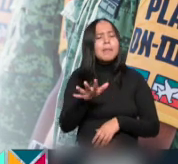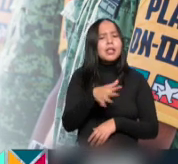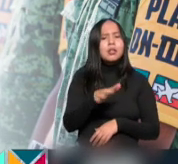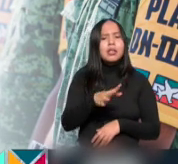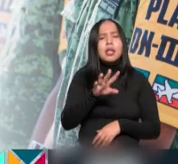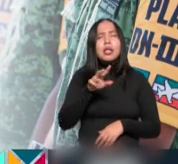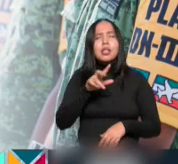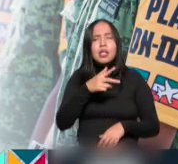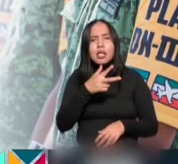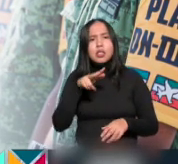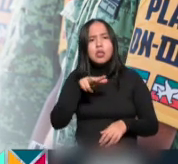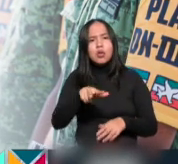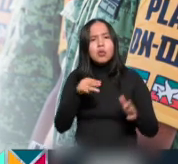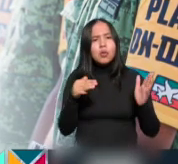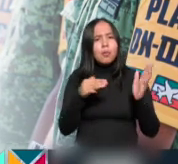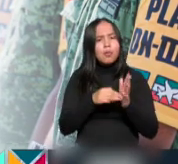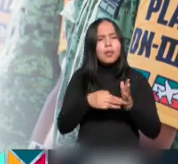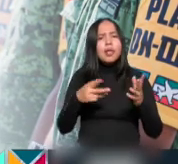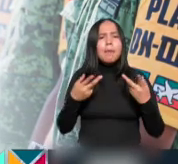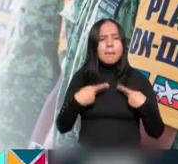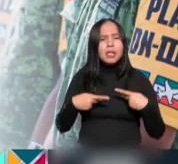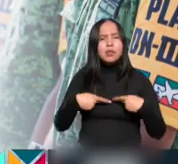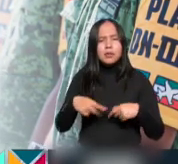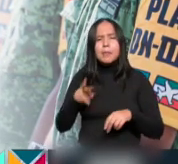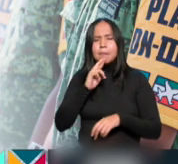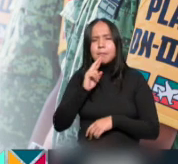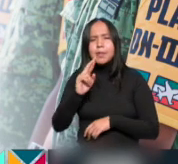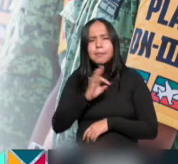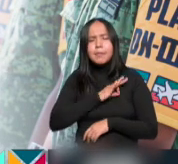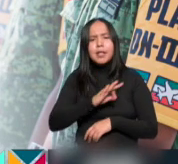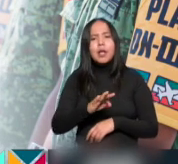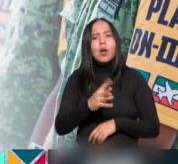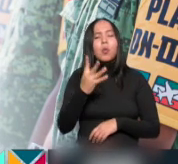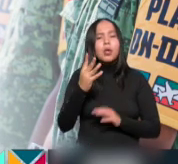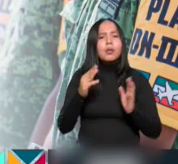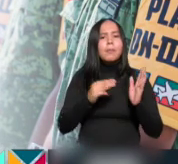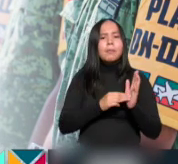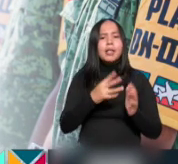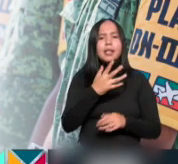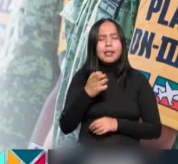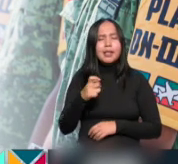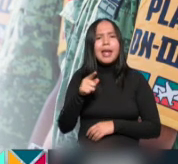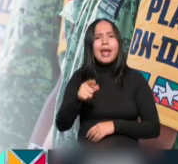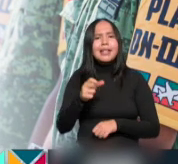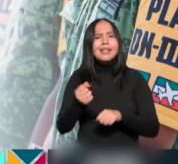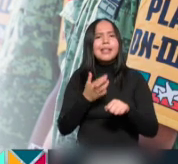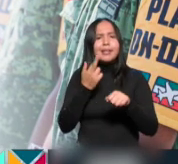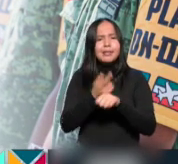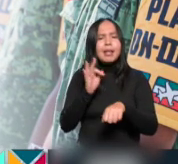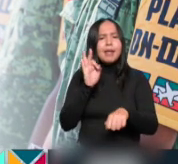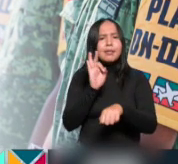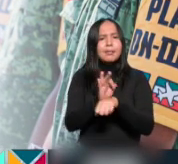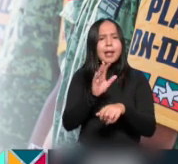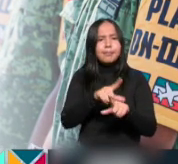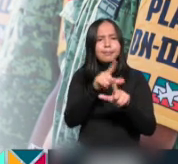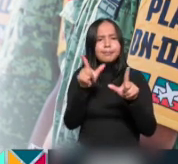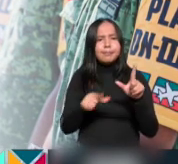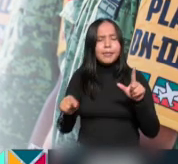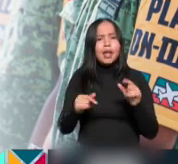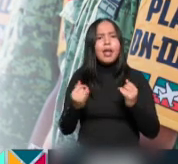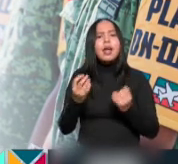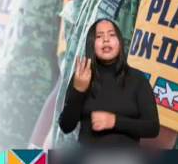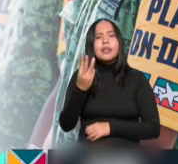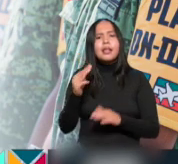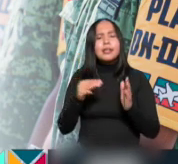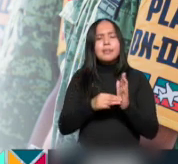18.718 elementos de respuesta, de los cuales 4.590 son de la Secretaría de la Defensa Nacional, 3